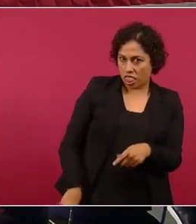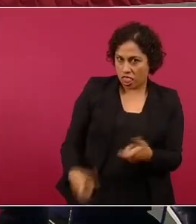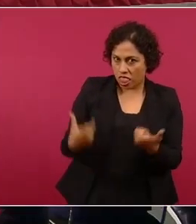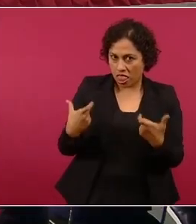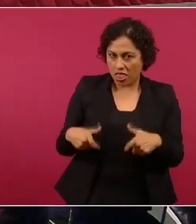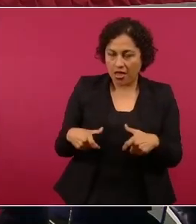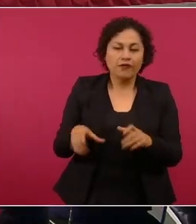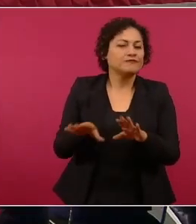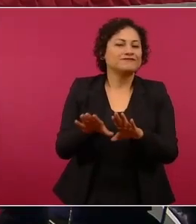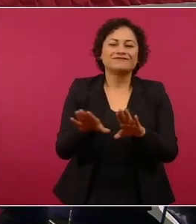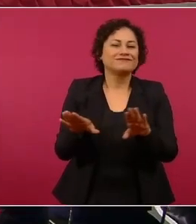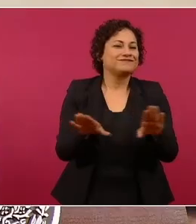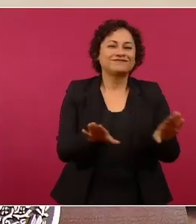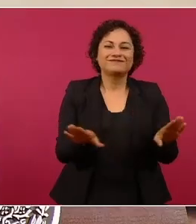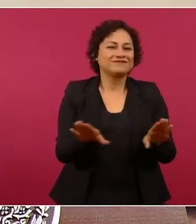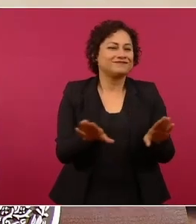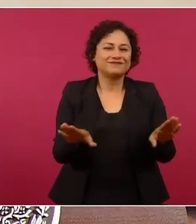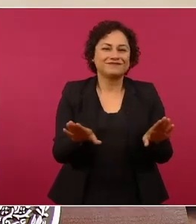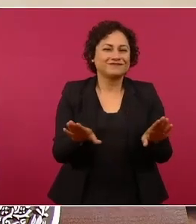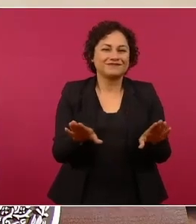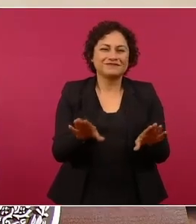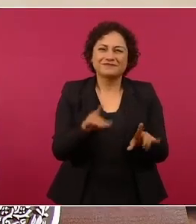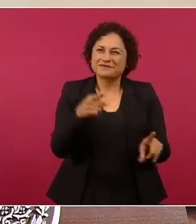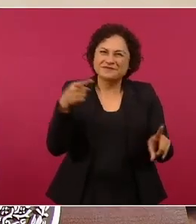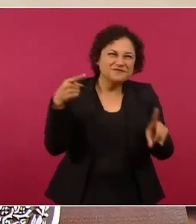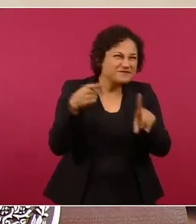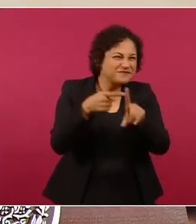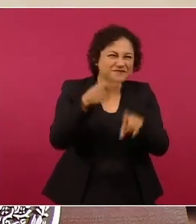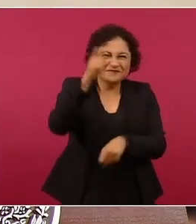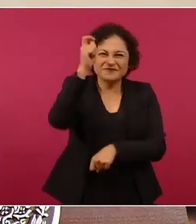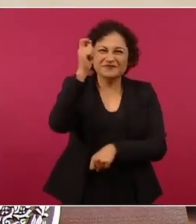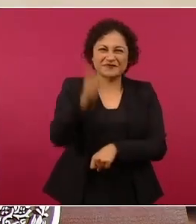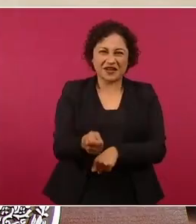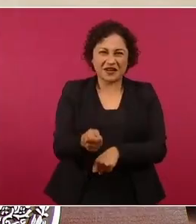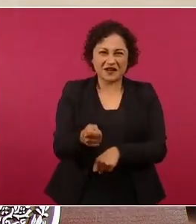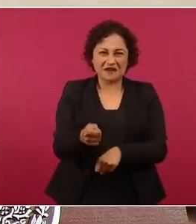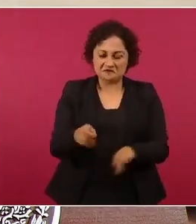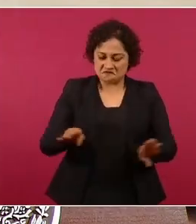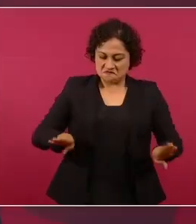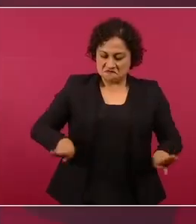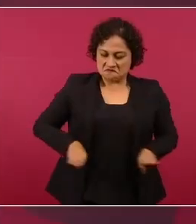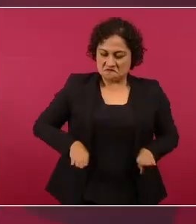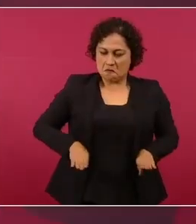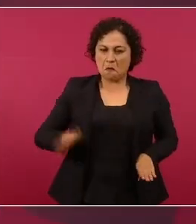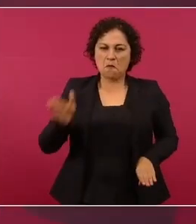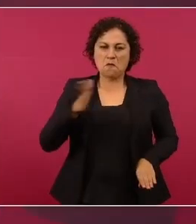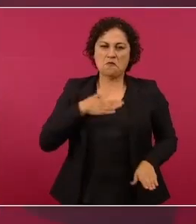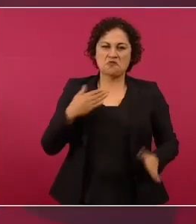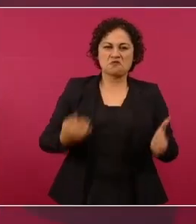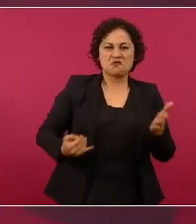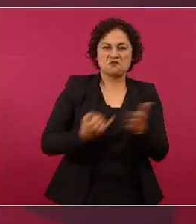Lo que importa es que esa arrogancia de autoasignación